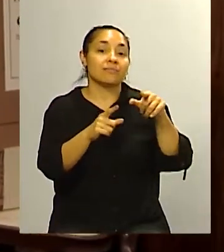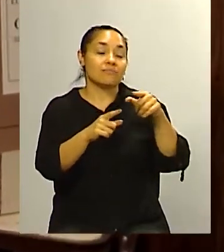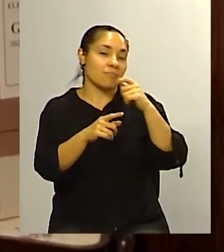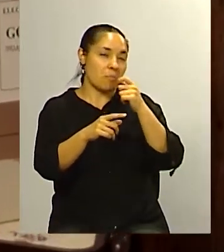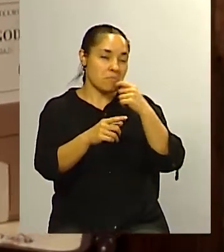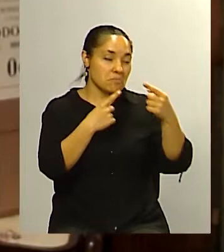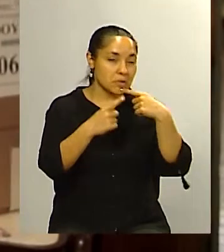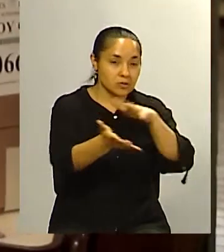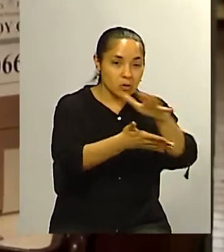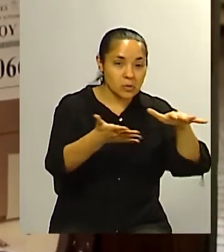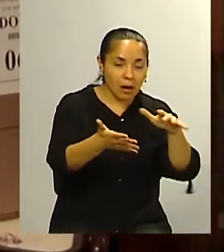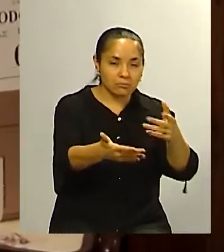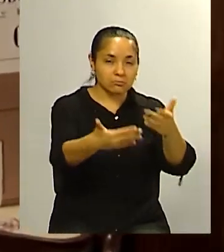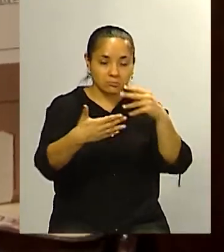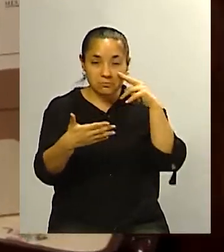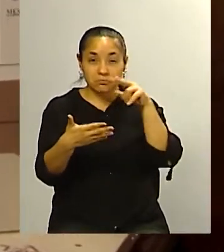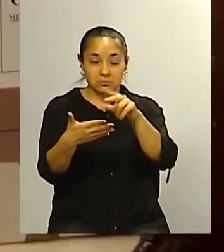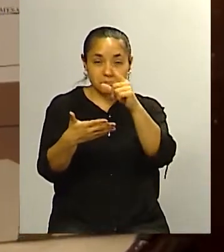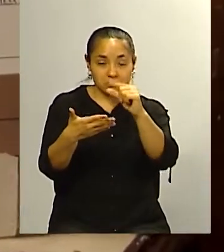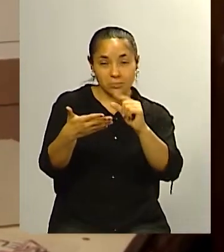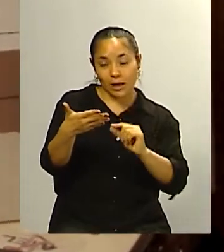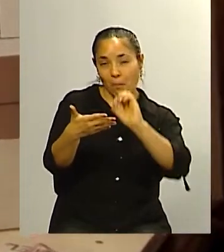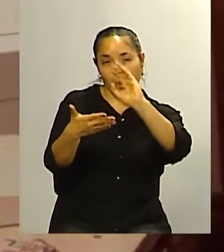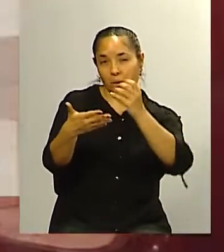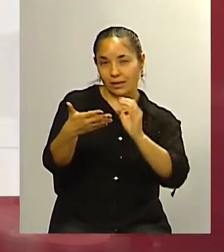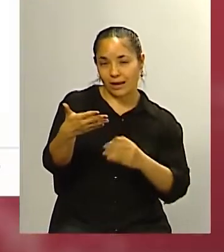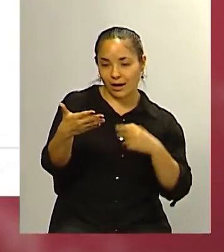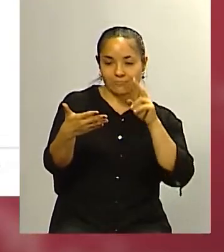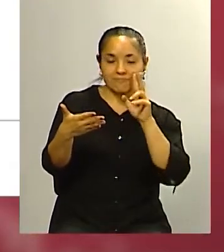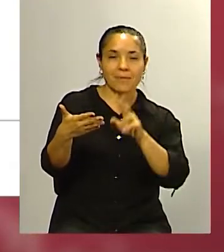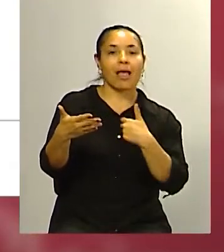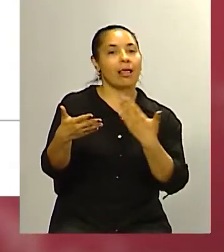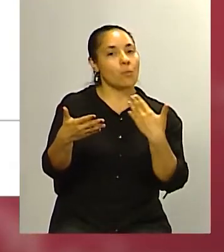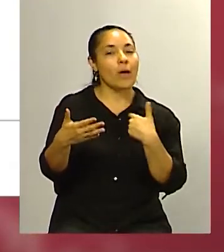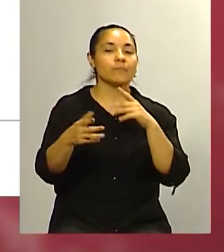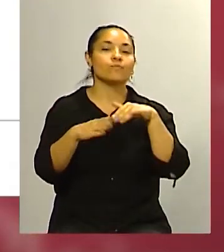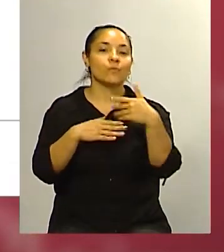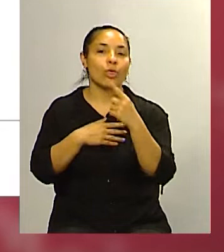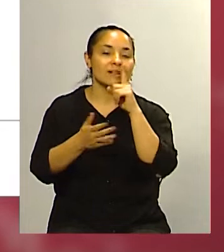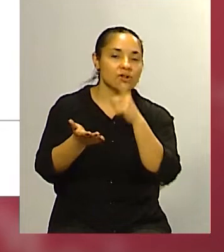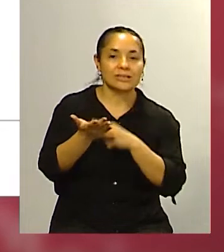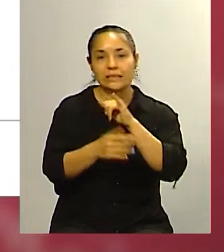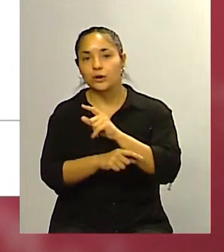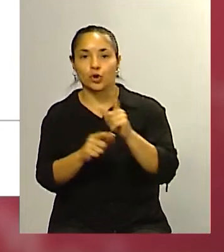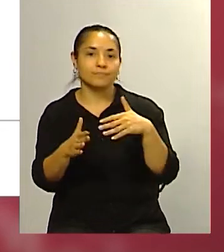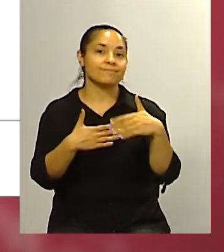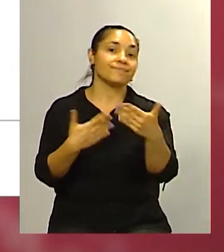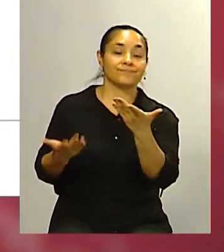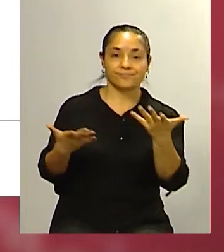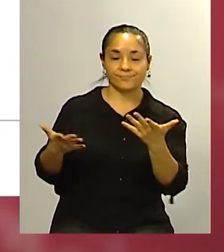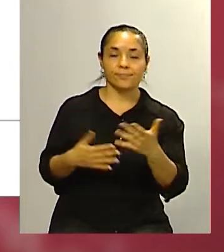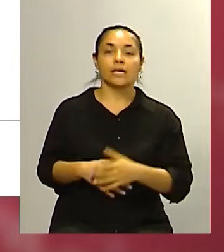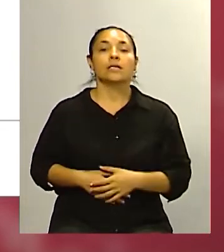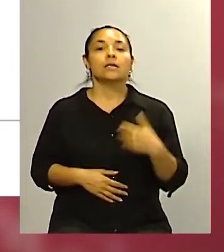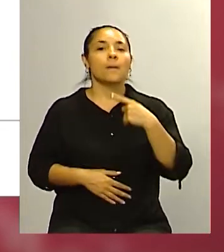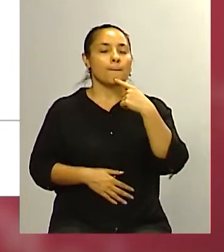para poder tomar decisiones más o menos fuertes durante un tiempo determinado para empezar con la pregunta que vos me decías Claudia